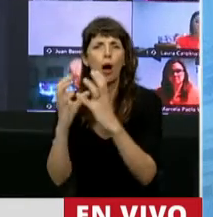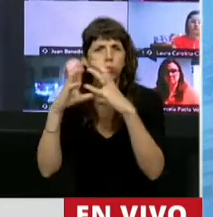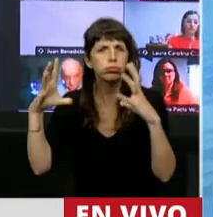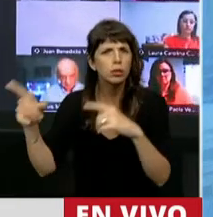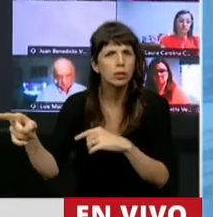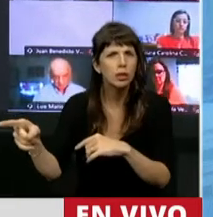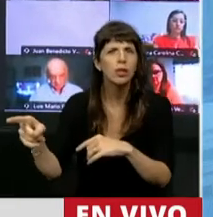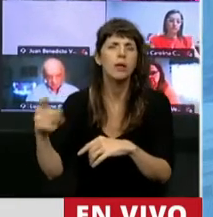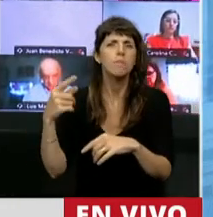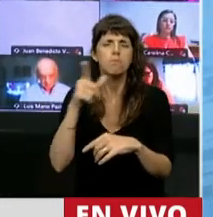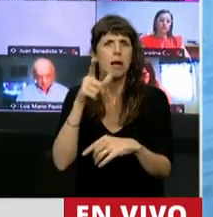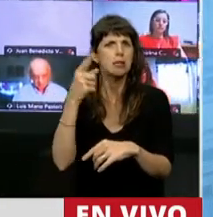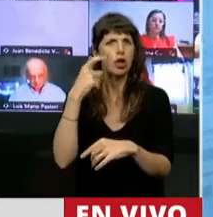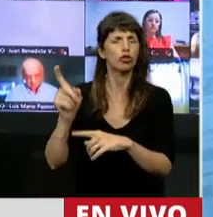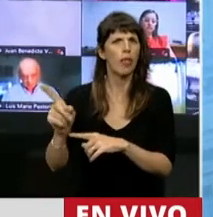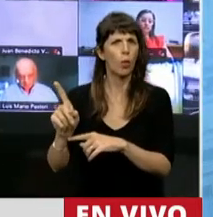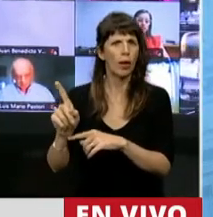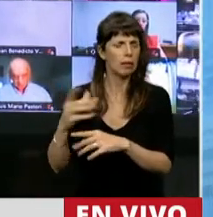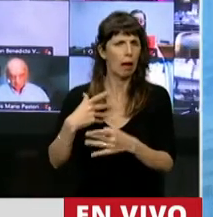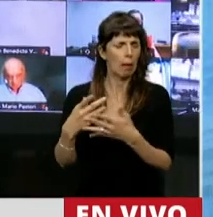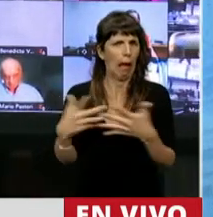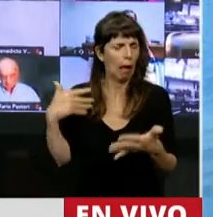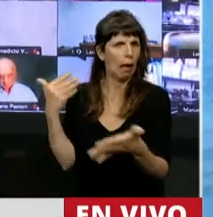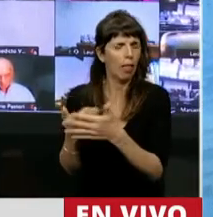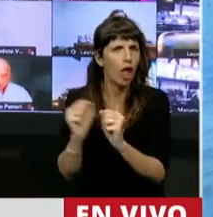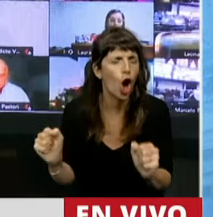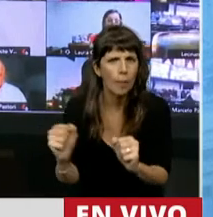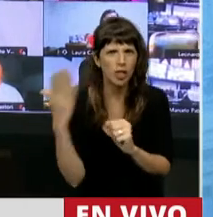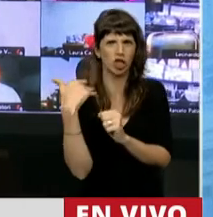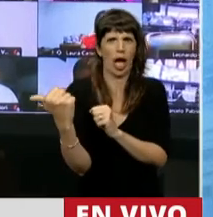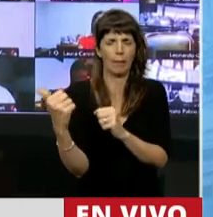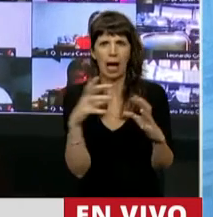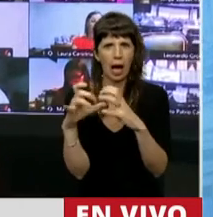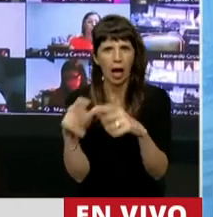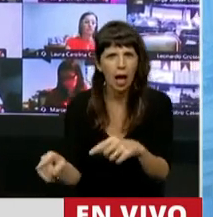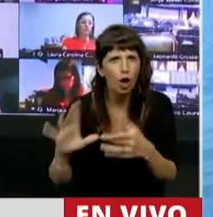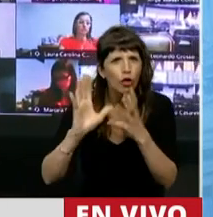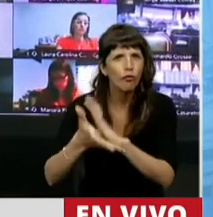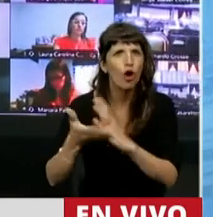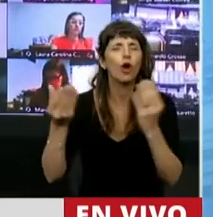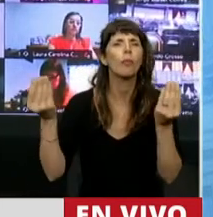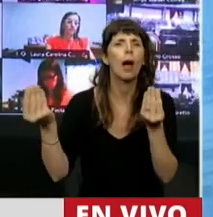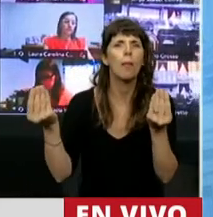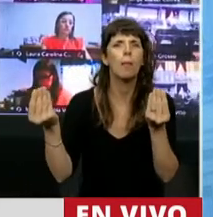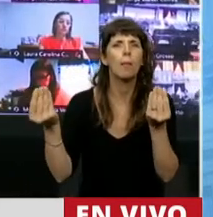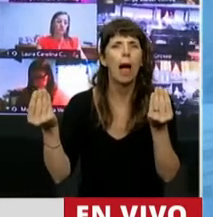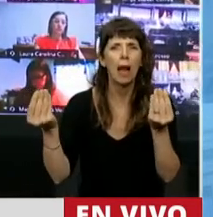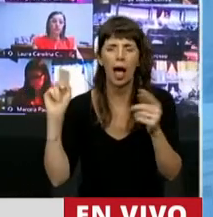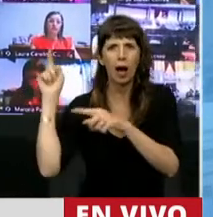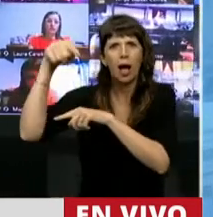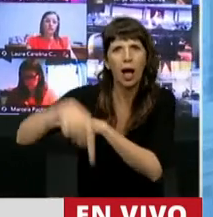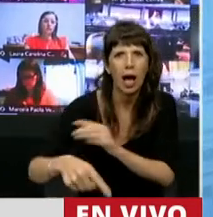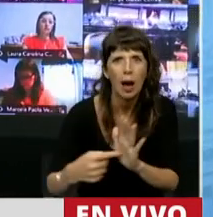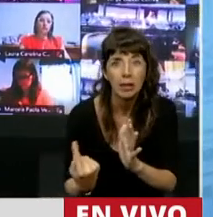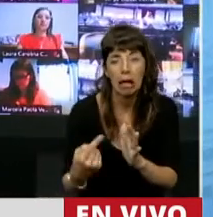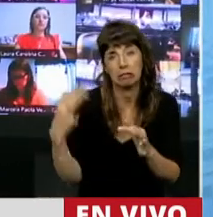poco tiempo de anticipación con la que se nos citó a la sesión, la forma y el modo de poder llegar a la ciudad. Ella estará a